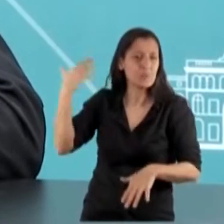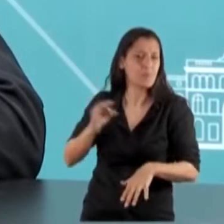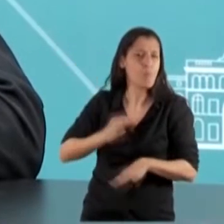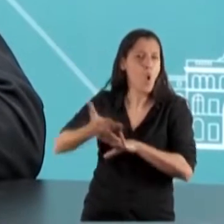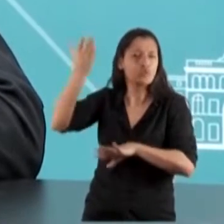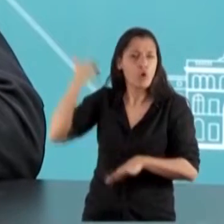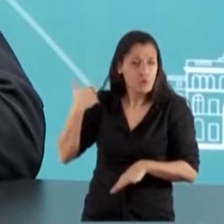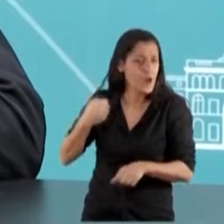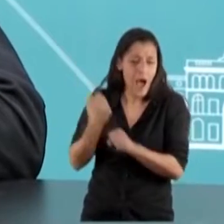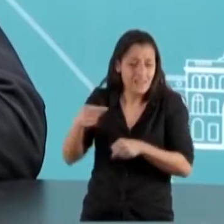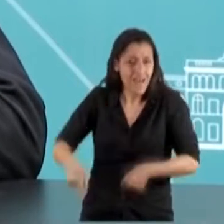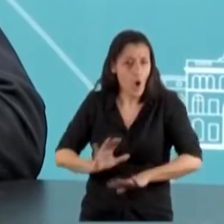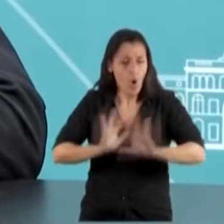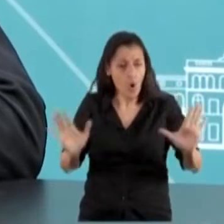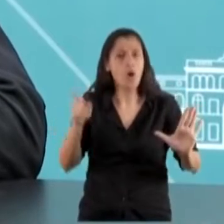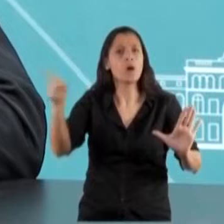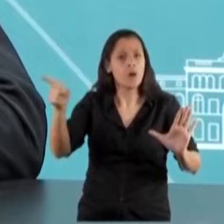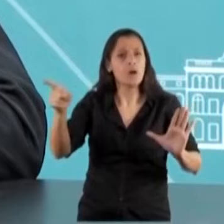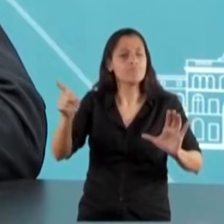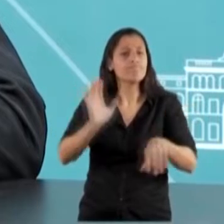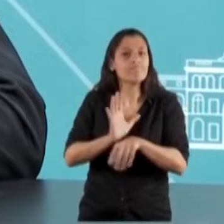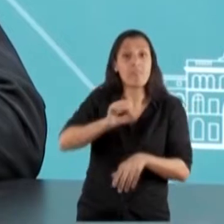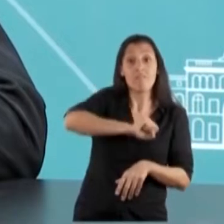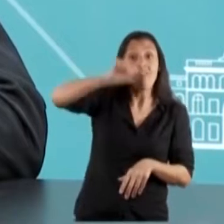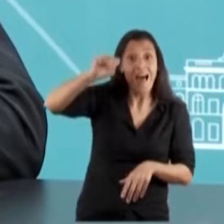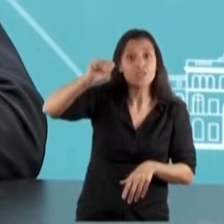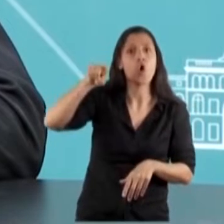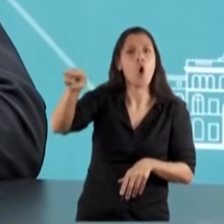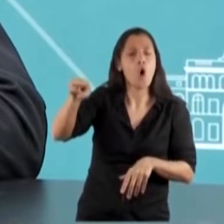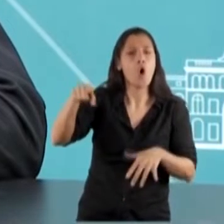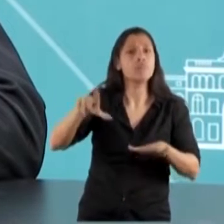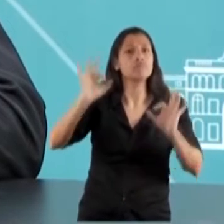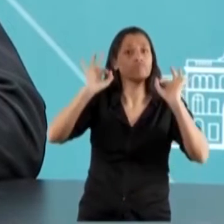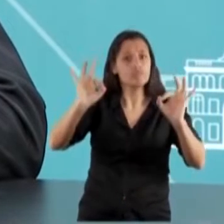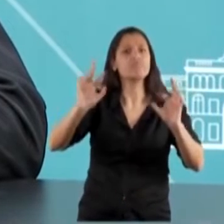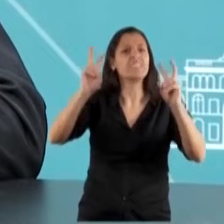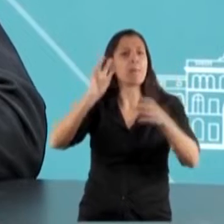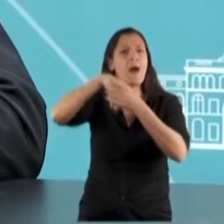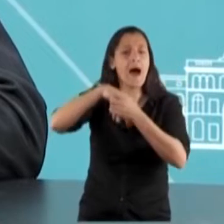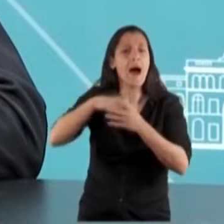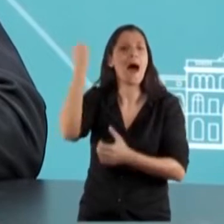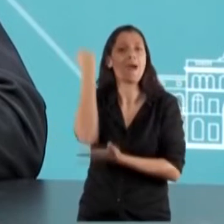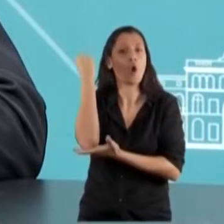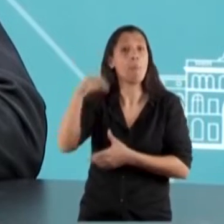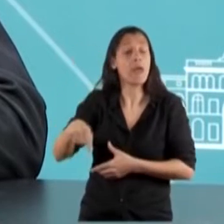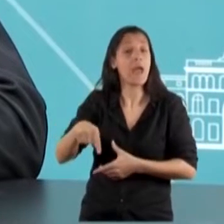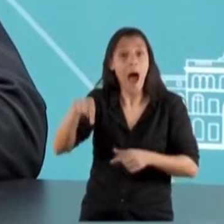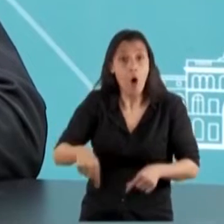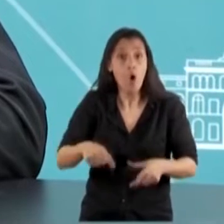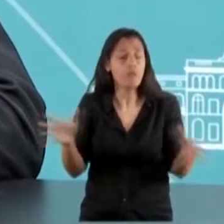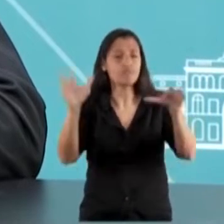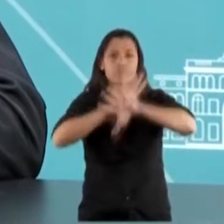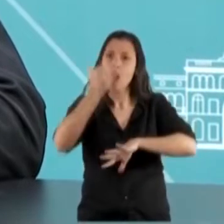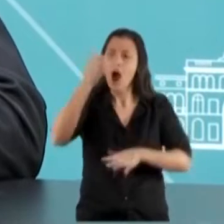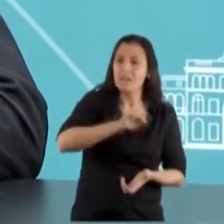presencia de la inflación como elemento disruptivo de su economía o de su macroeconomía, hoy empiezan a aparecer con mucha